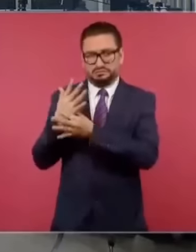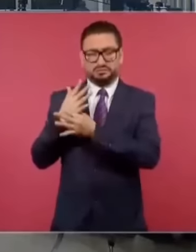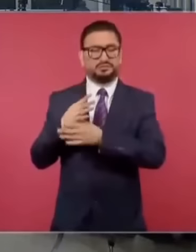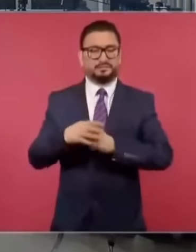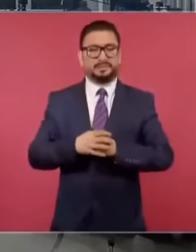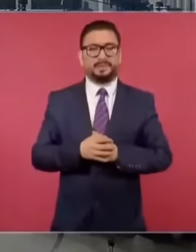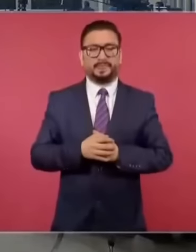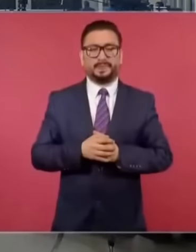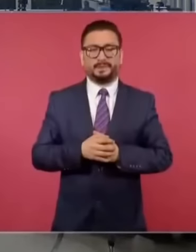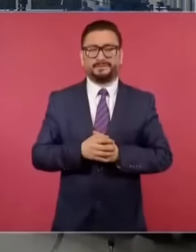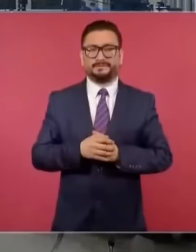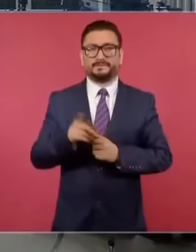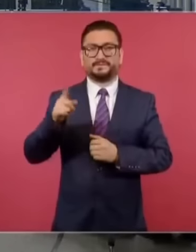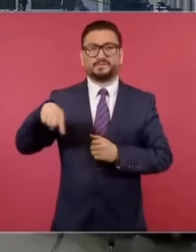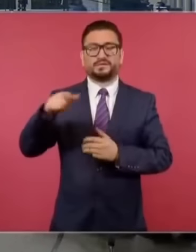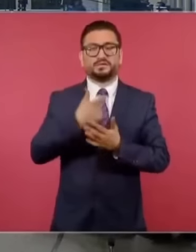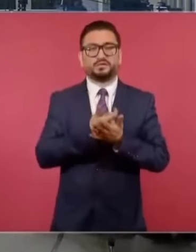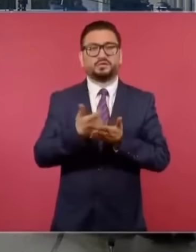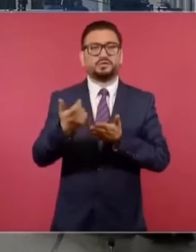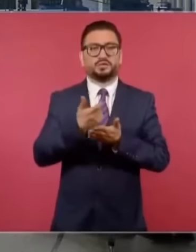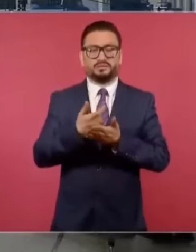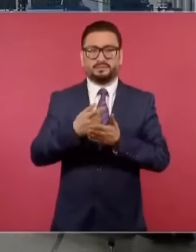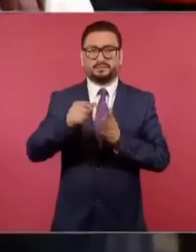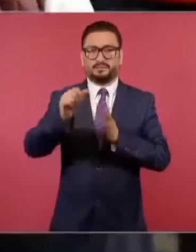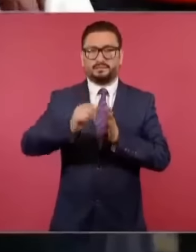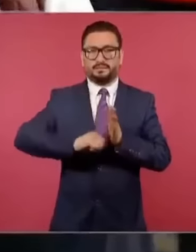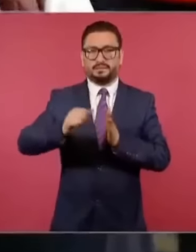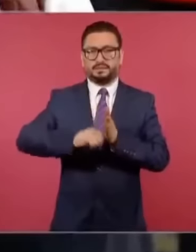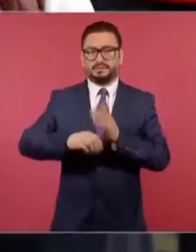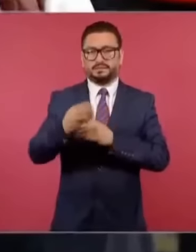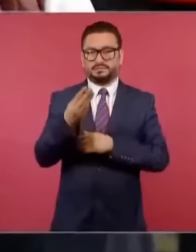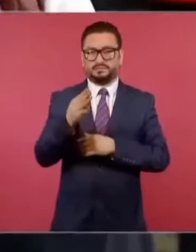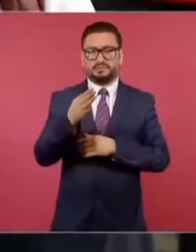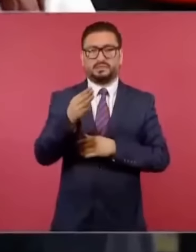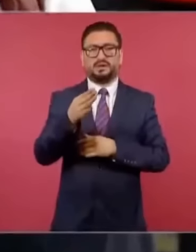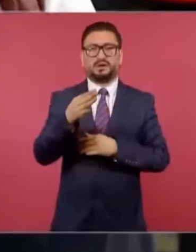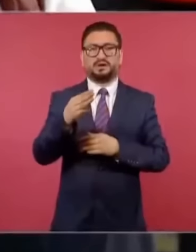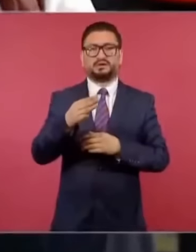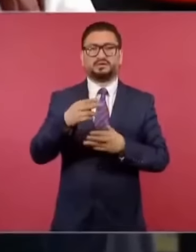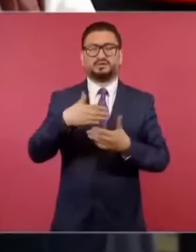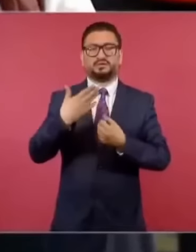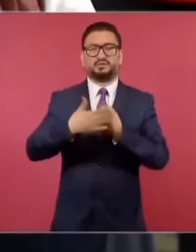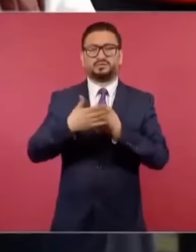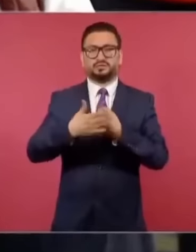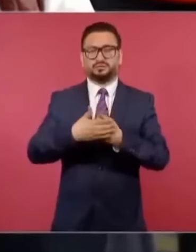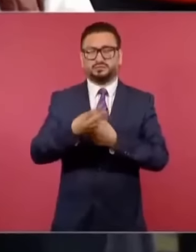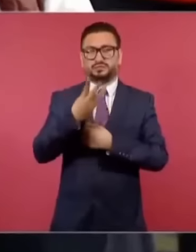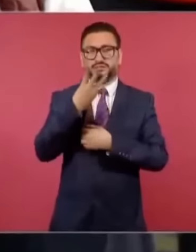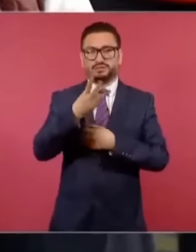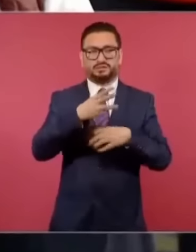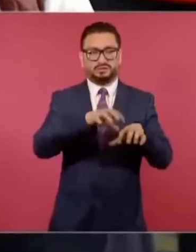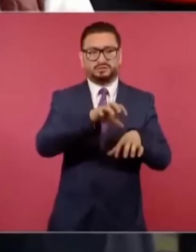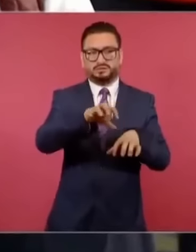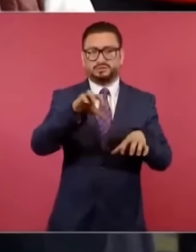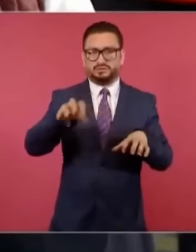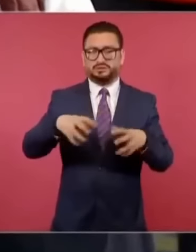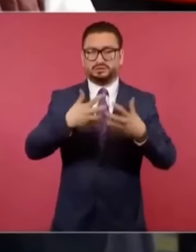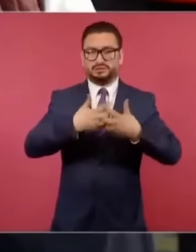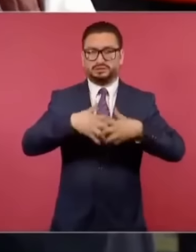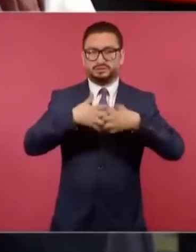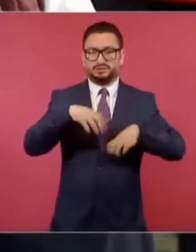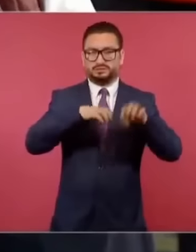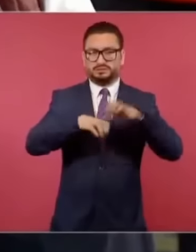van a cobrar a partir del mes de mayo a través de tres diferentes empresas que van a